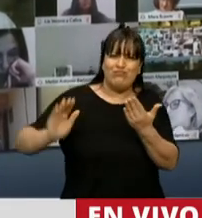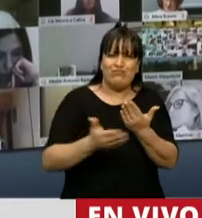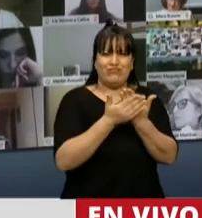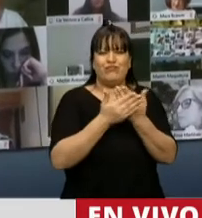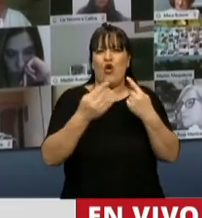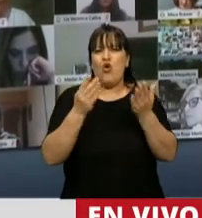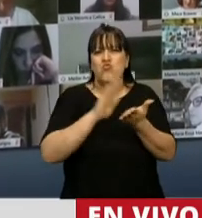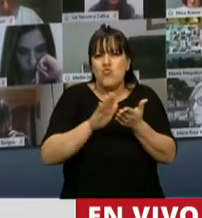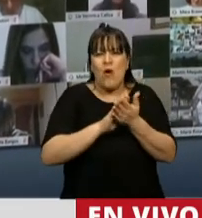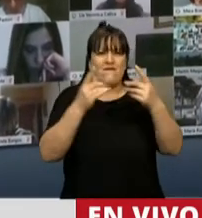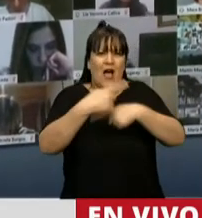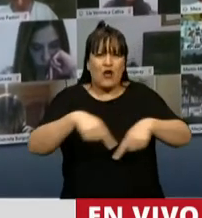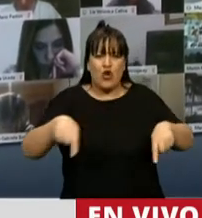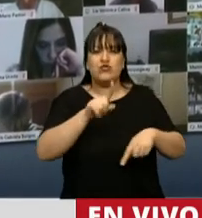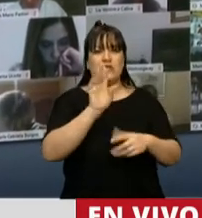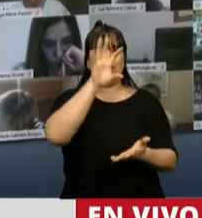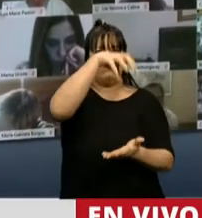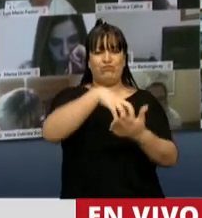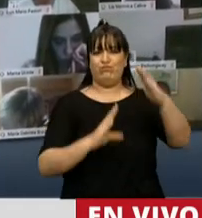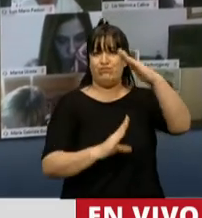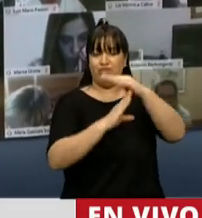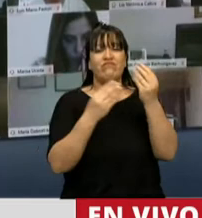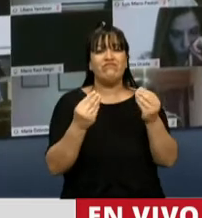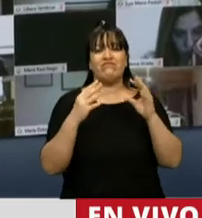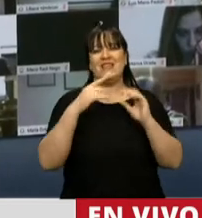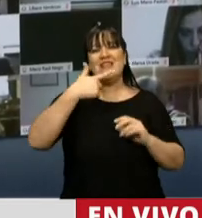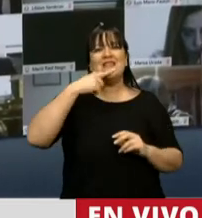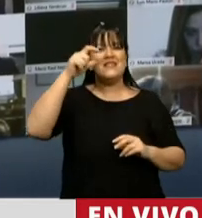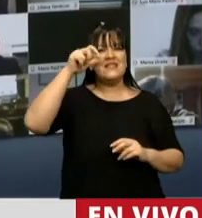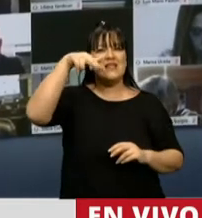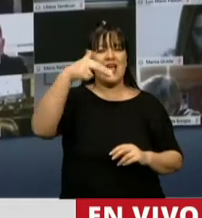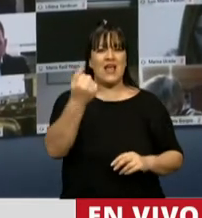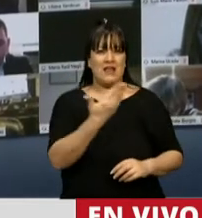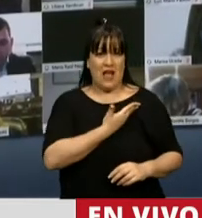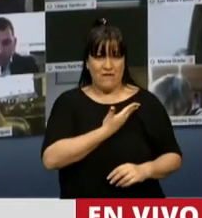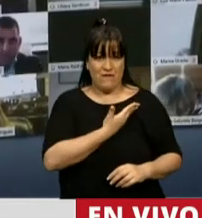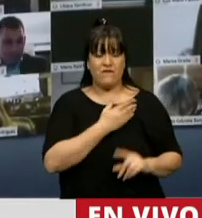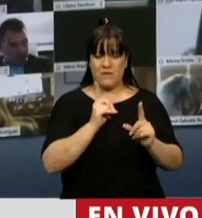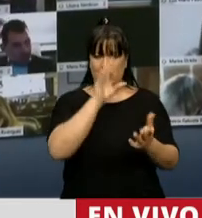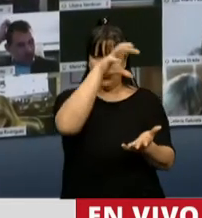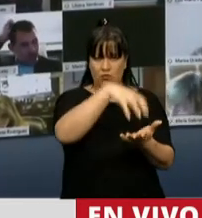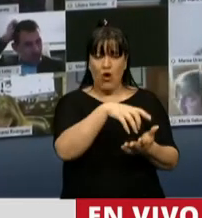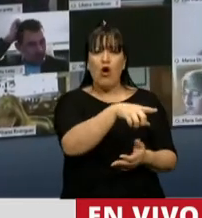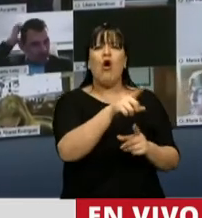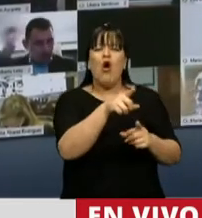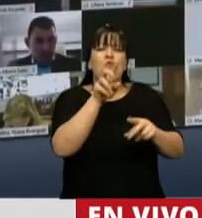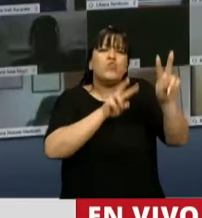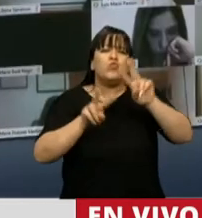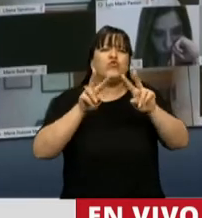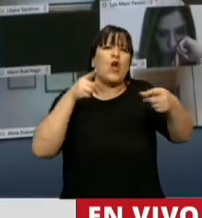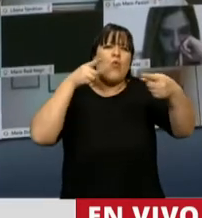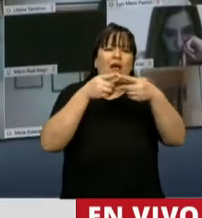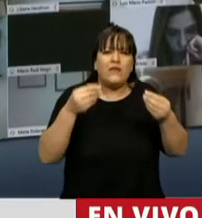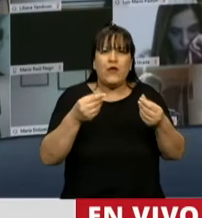funciones al organismo rector que es la Secretaría Nacional de Iniesta, Adolescencia y Familia, que lo que esto va a buscar es potenciar